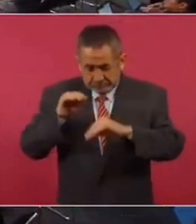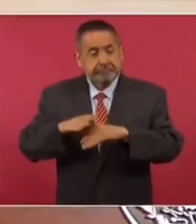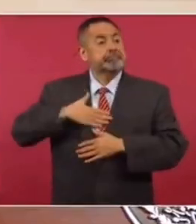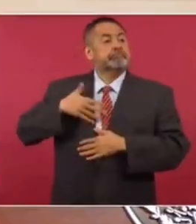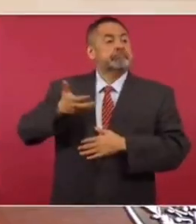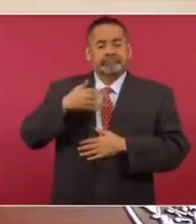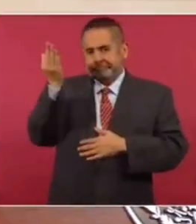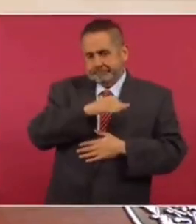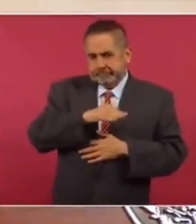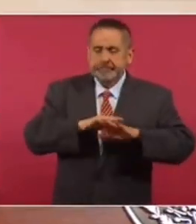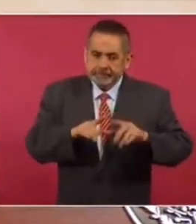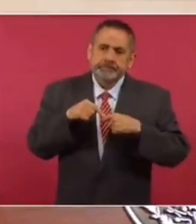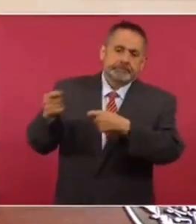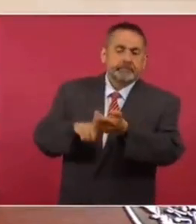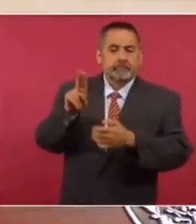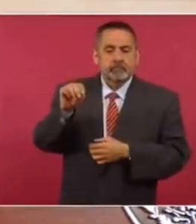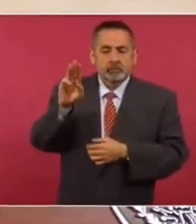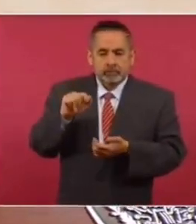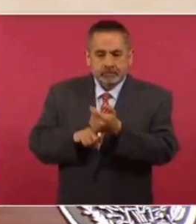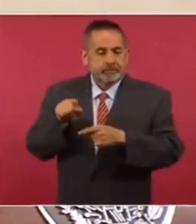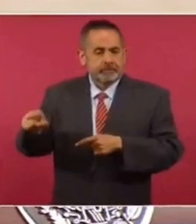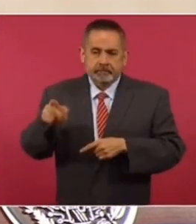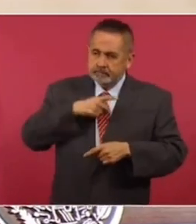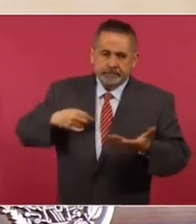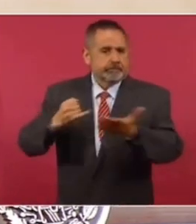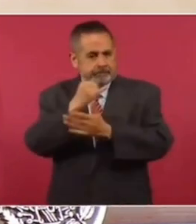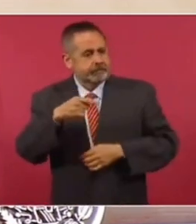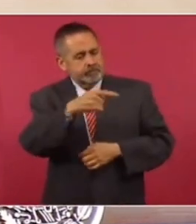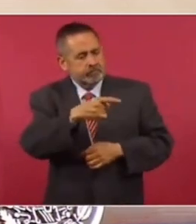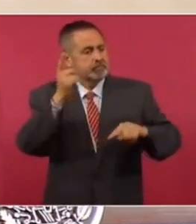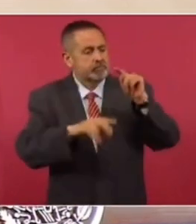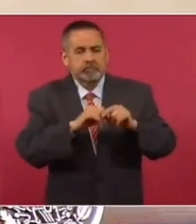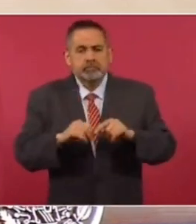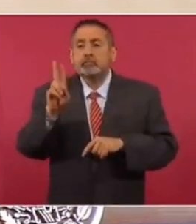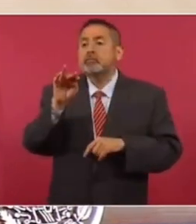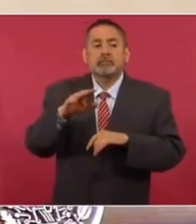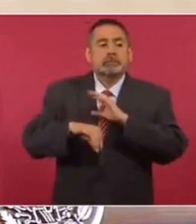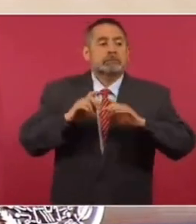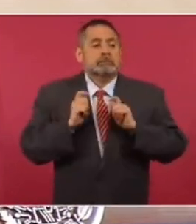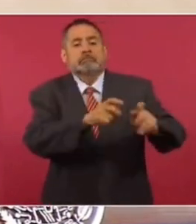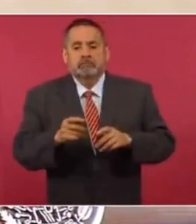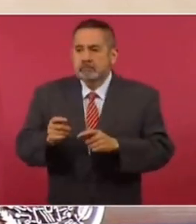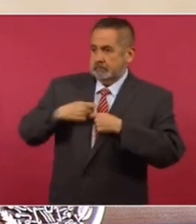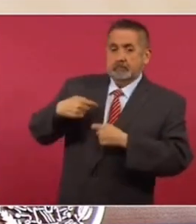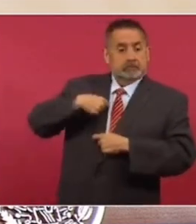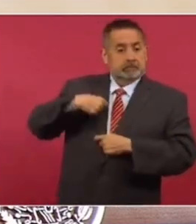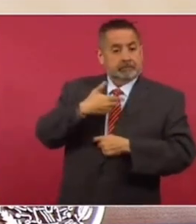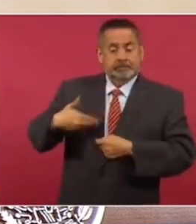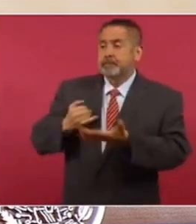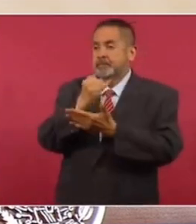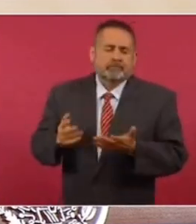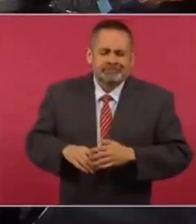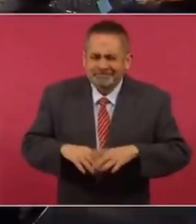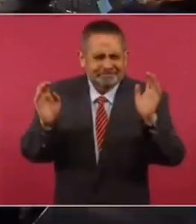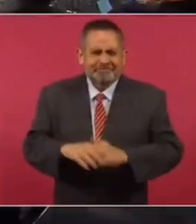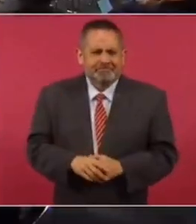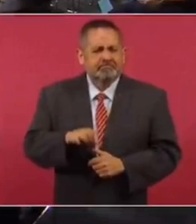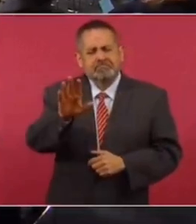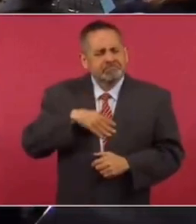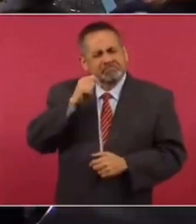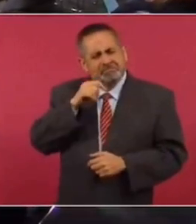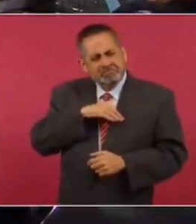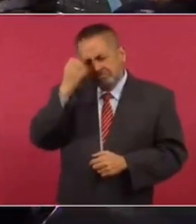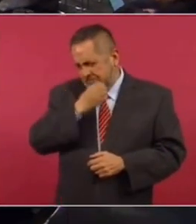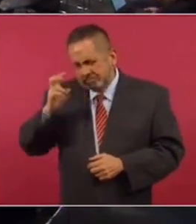título o no. Entonces, ahora lo que quiere es que seamos nosotros los que decidamos. Pero no hay ningún problema, nosotros lo vamos a